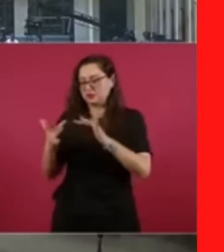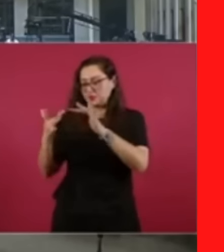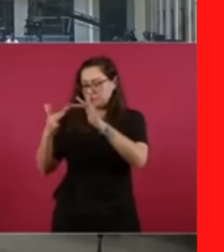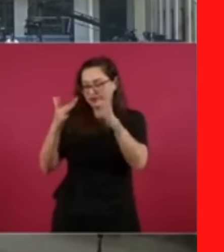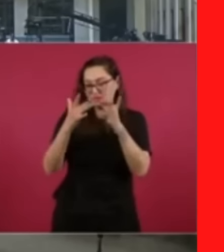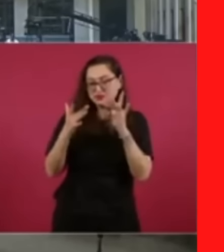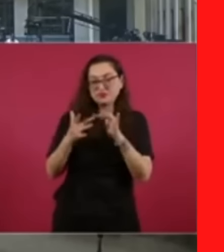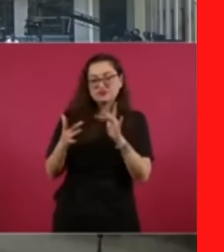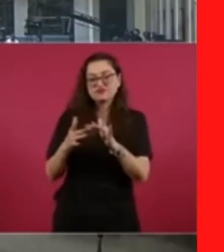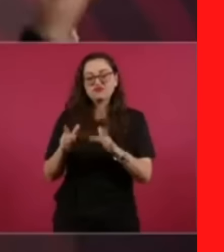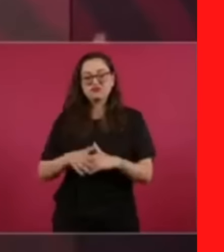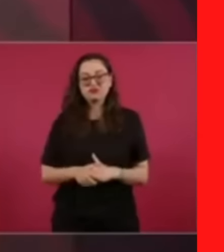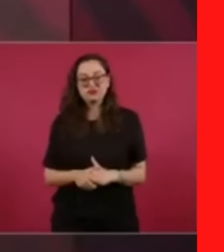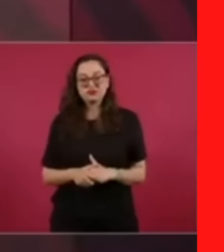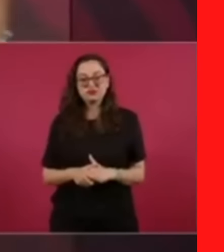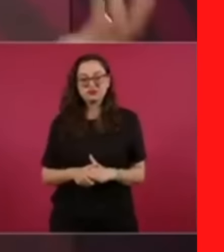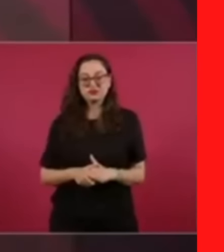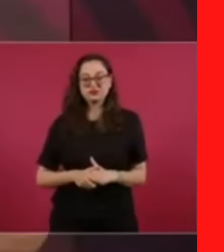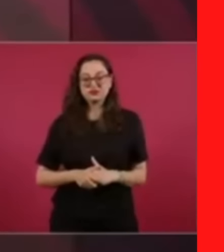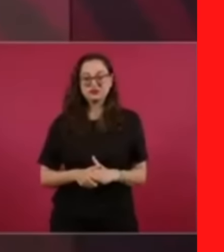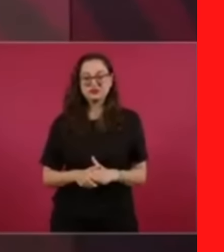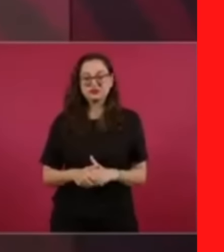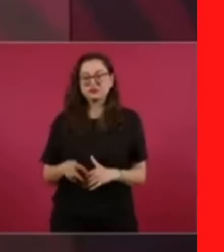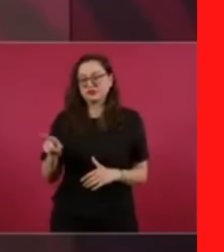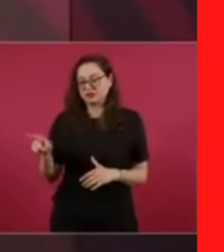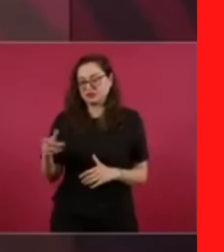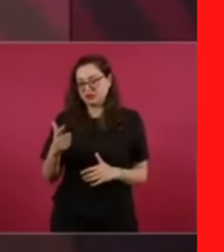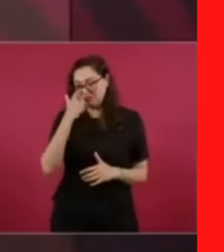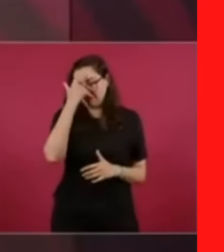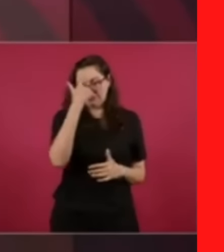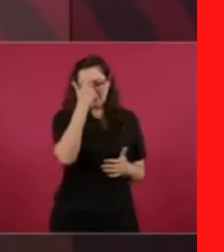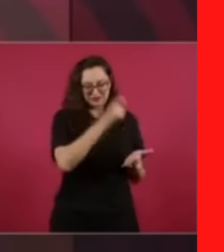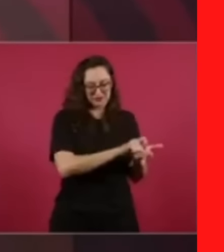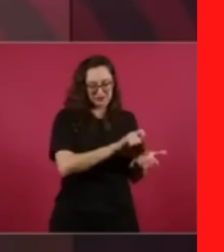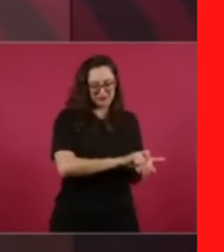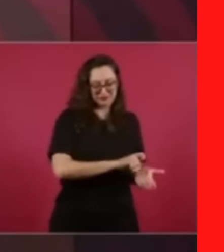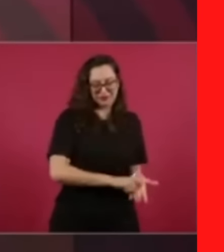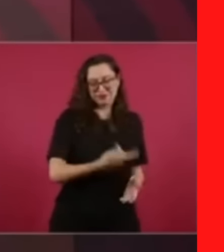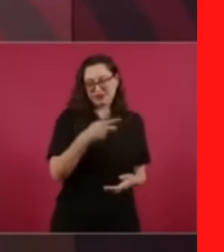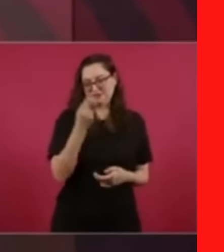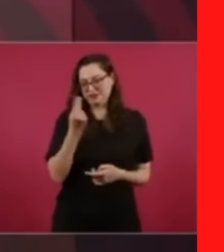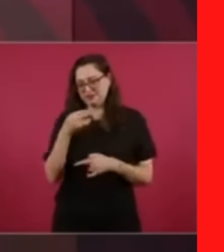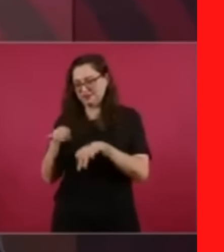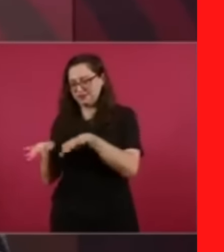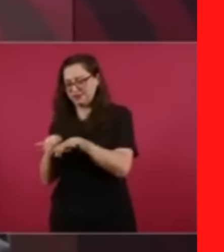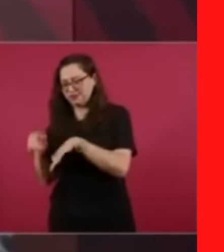Y ella creó muchísimas cosas y